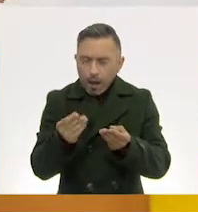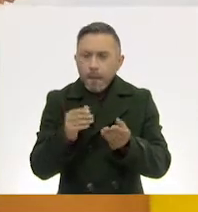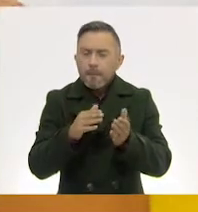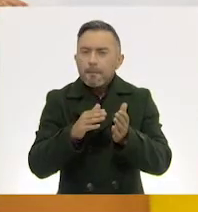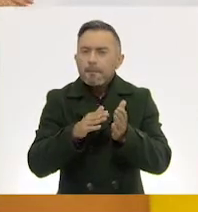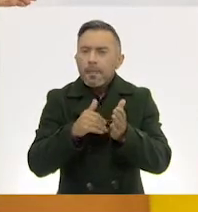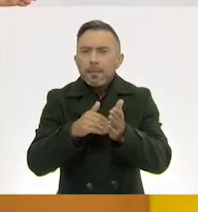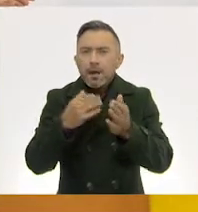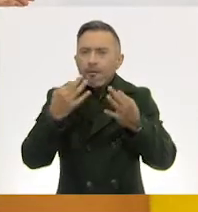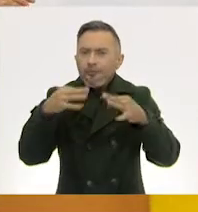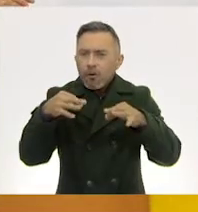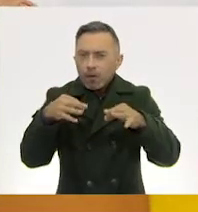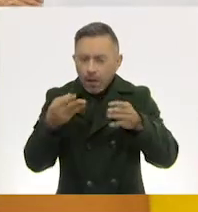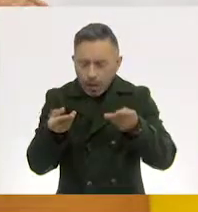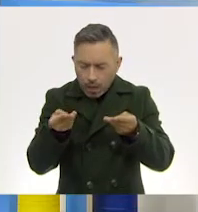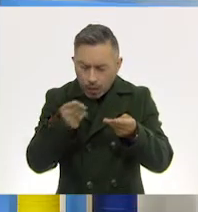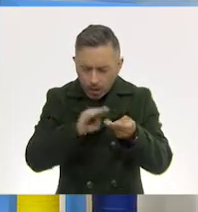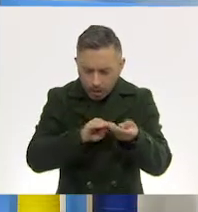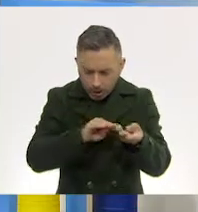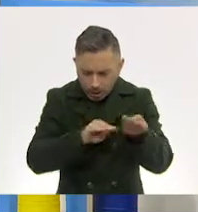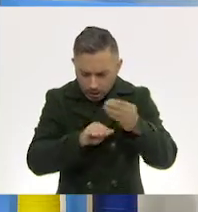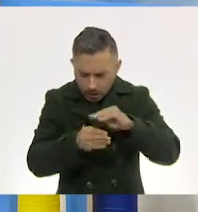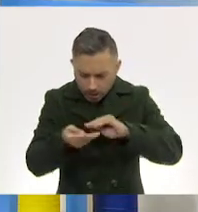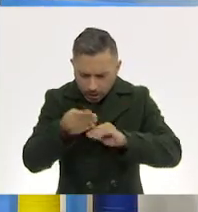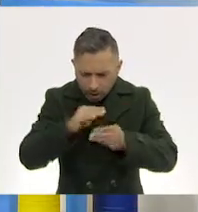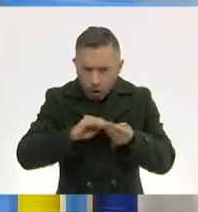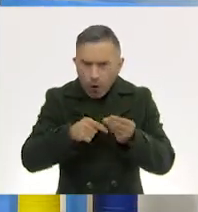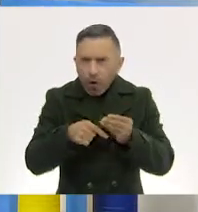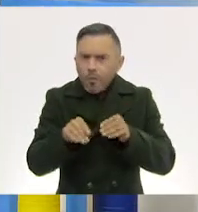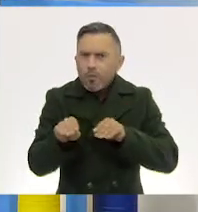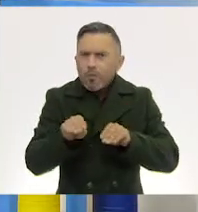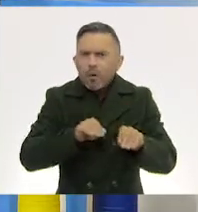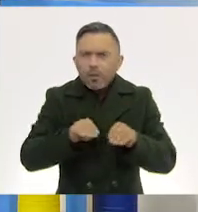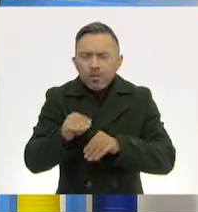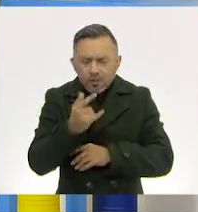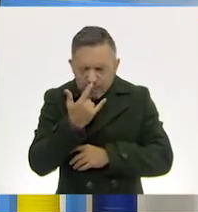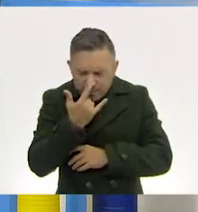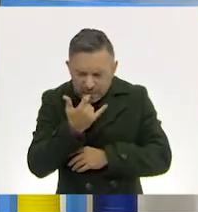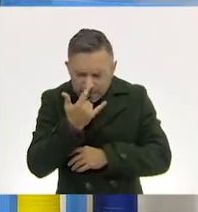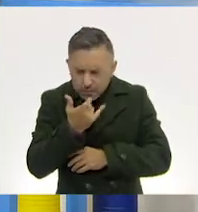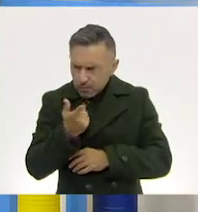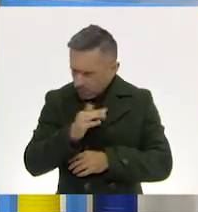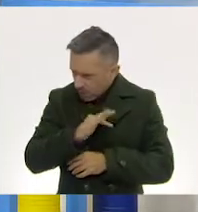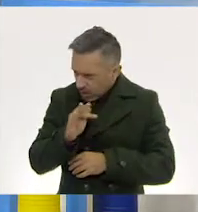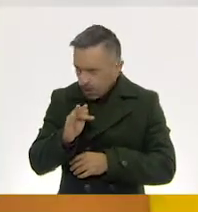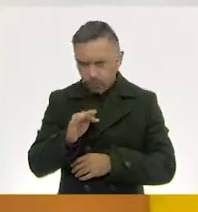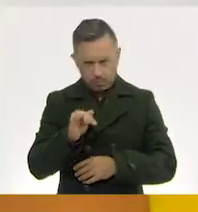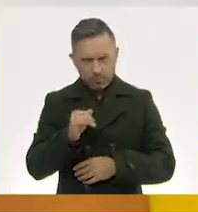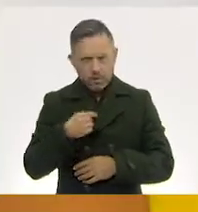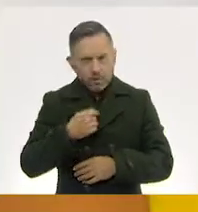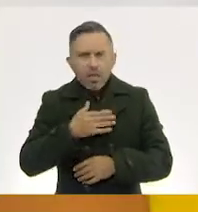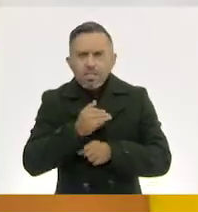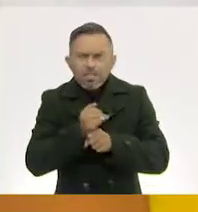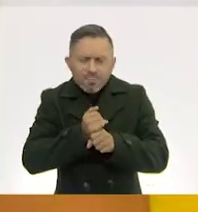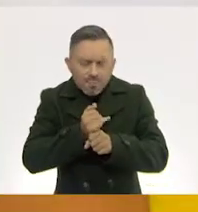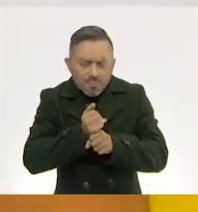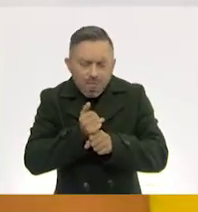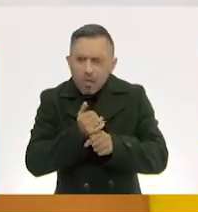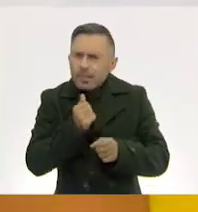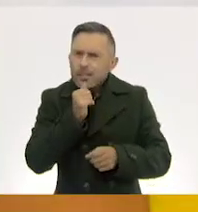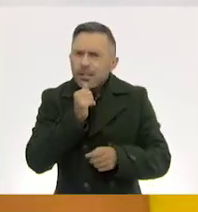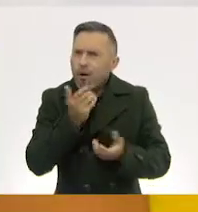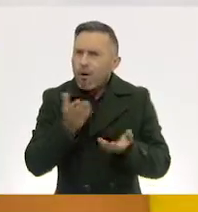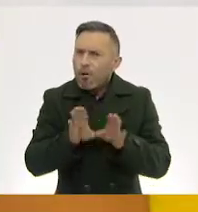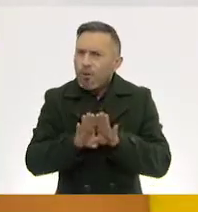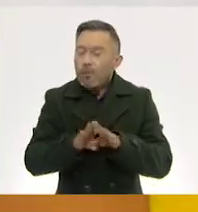una hoja de papel que te aparece. ¿Se podrá? ¿Se podrá? ¿Se mueven las hojas de papel? A ver, yo me imagino